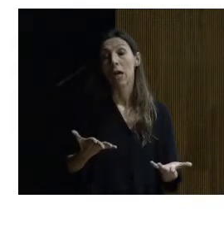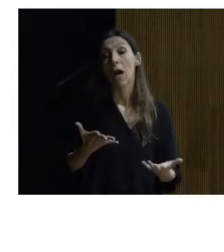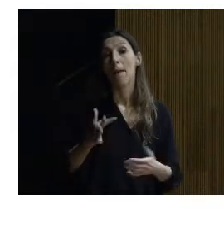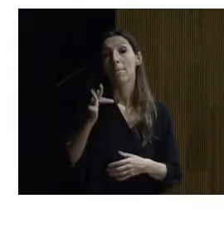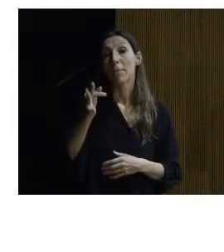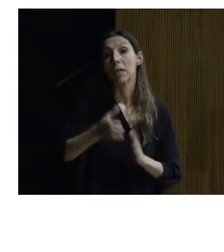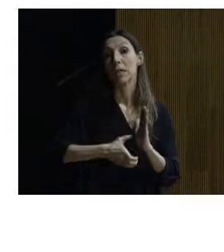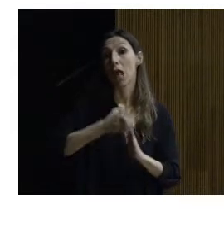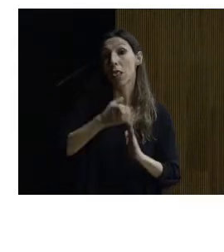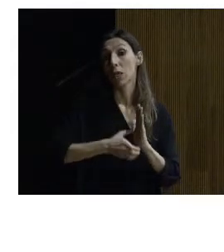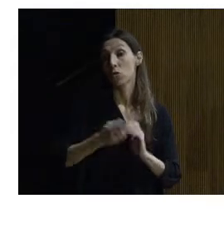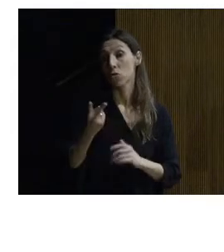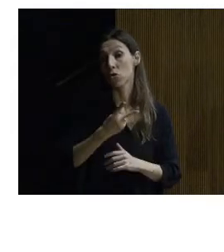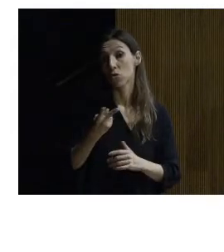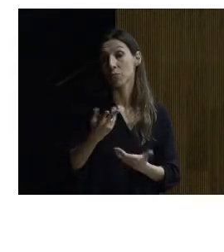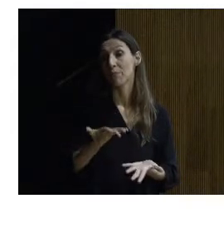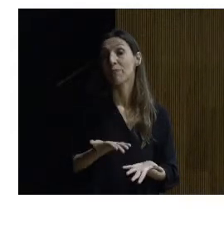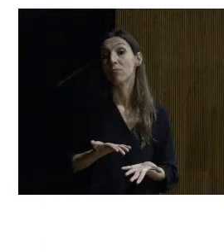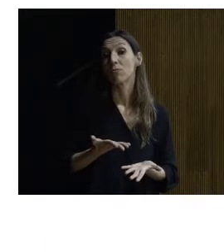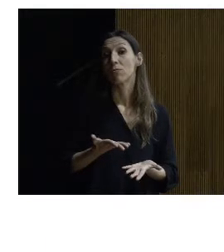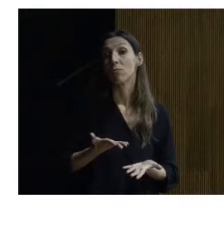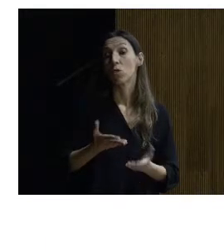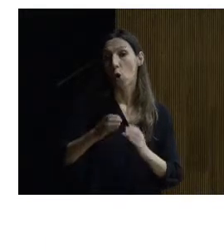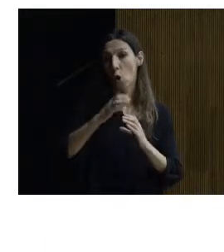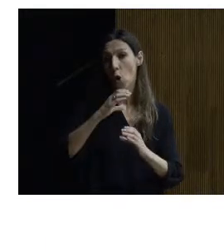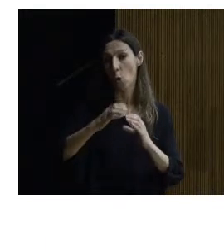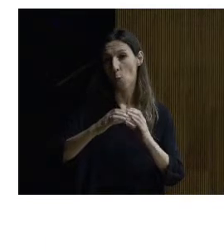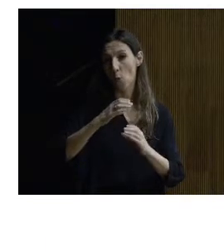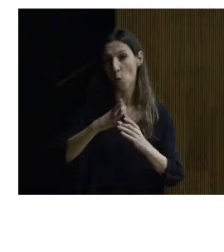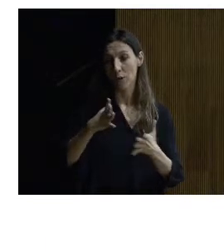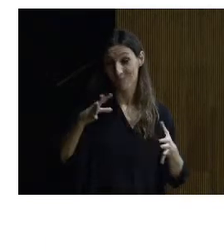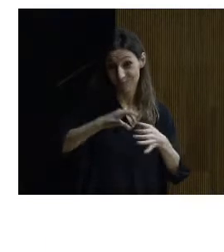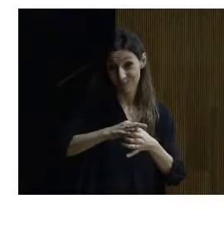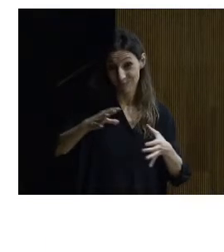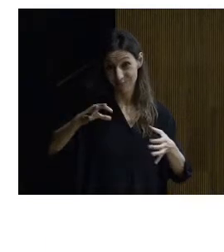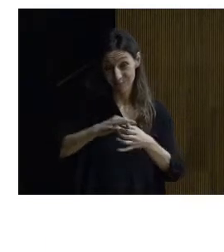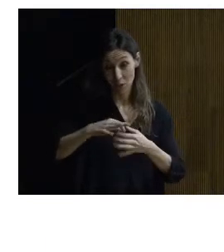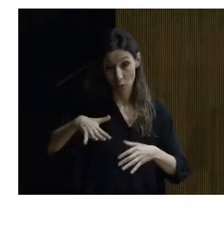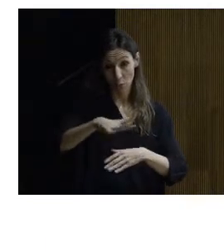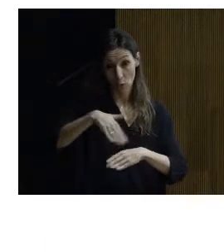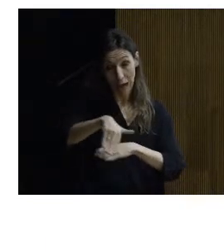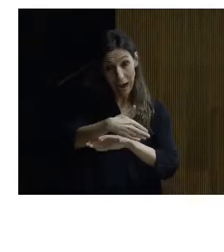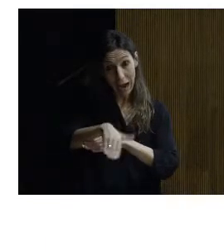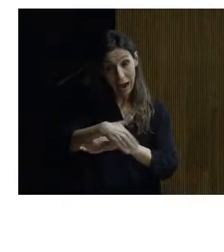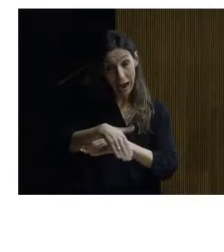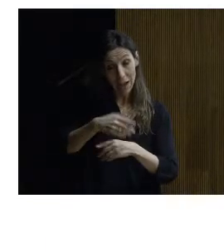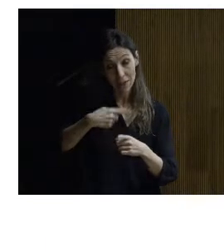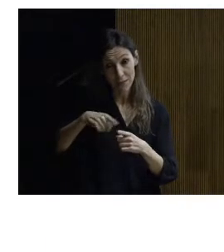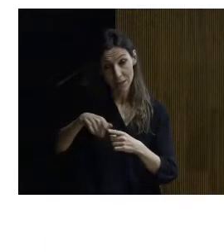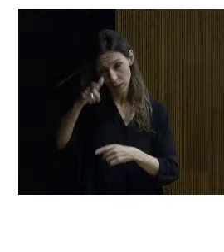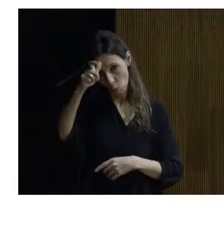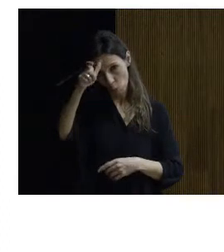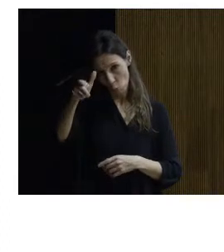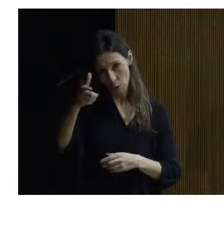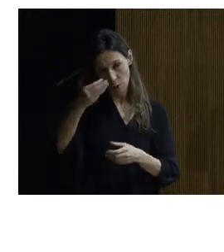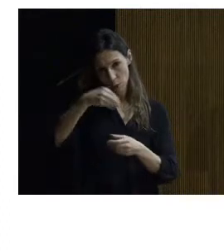ascensores por bueno solucionar la comunicación vertical entre las distintas calles de las distintas cotas del pueblo nosotros